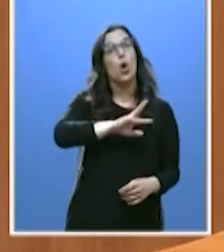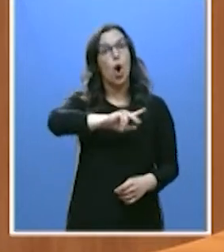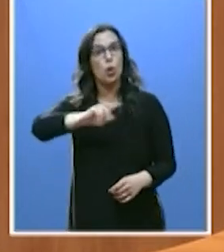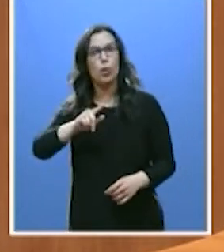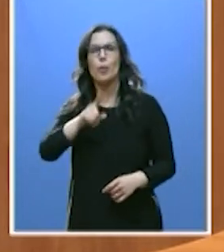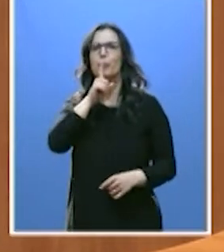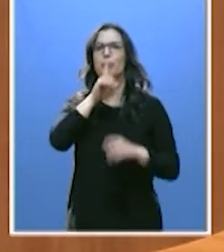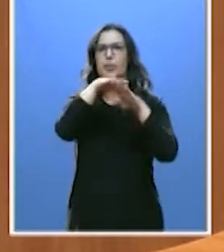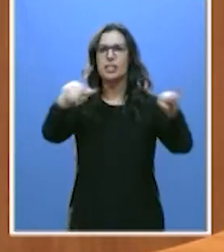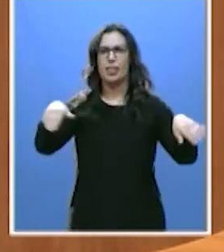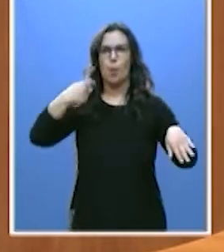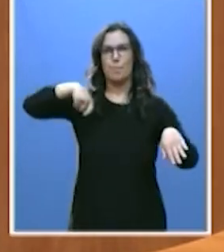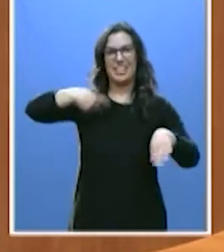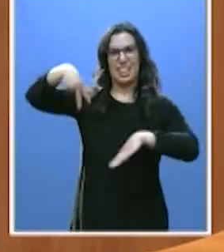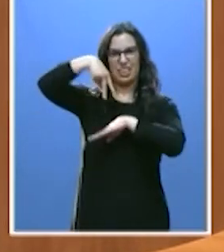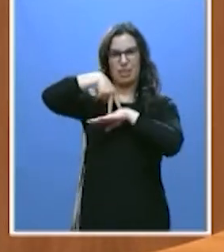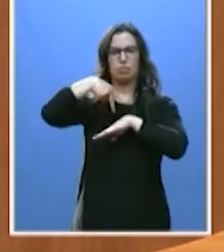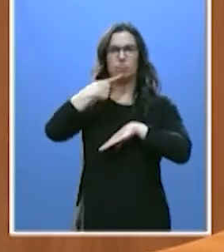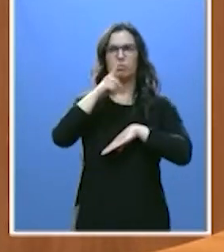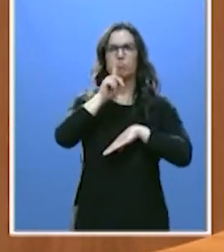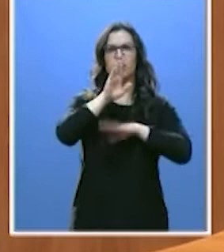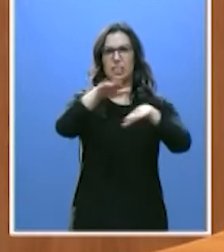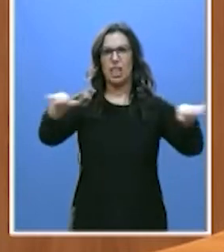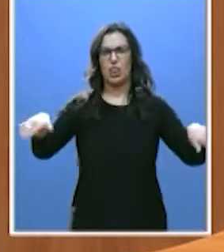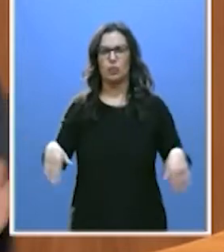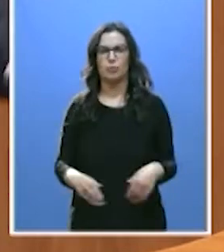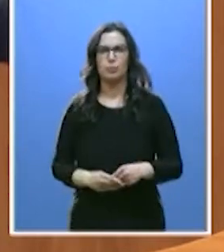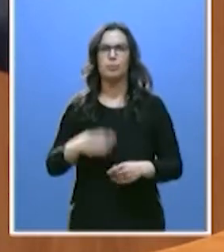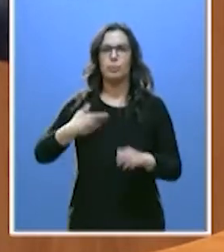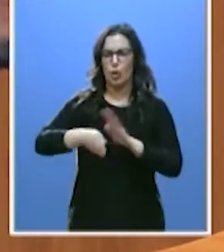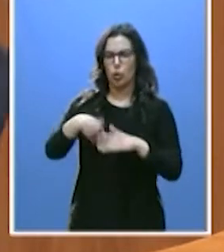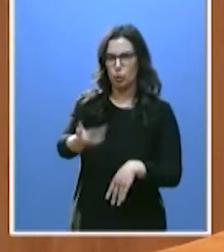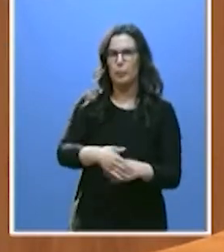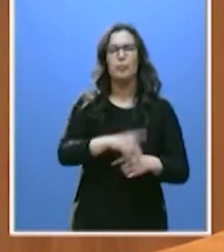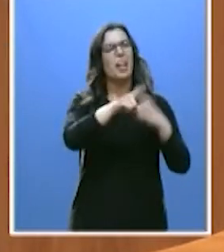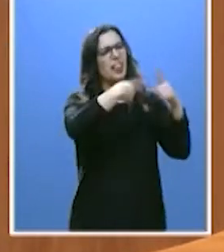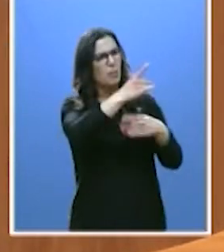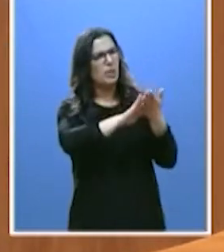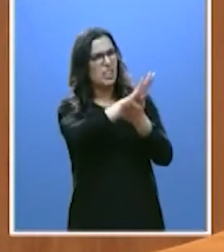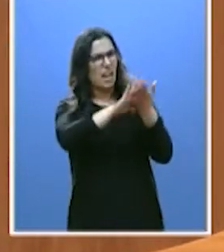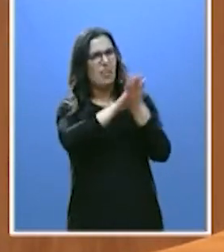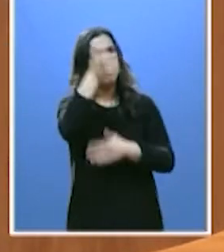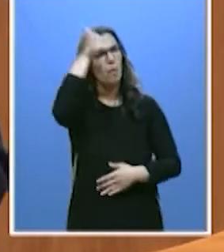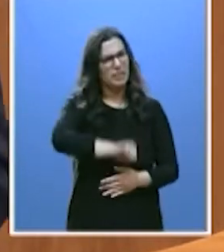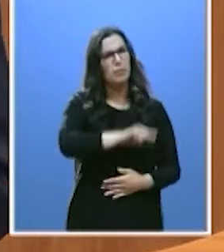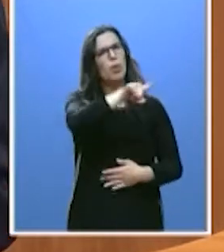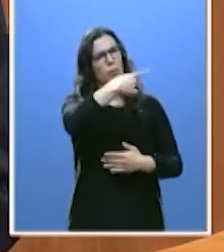Silencio, señorías. Silencio, señorías. Silencio. Continúe, señor Igea. Luego hablaremos del machismo. Estén tranquilos.